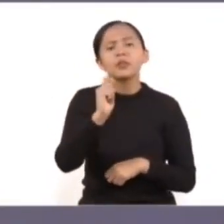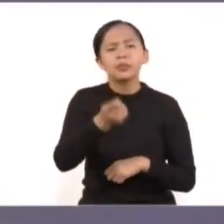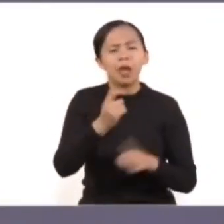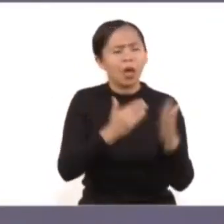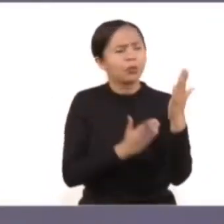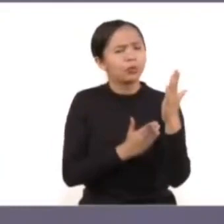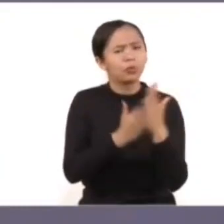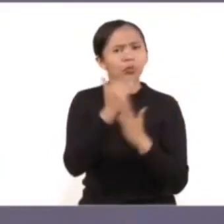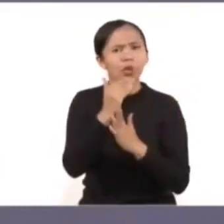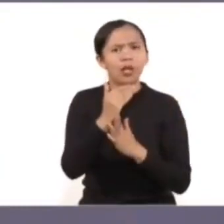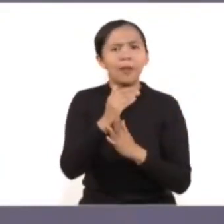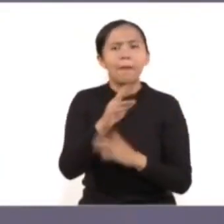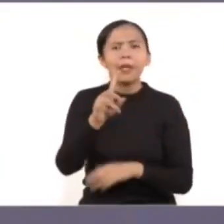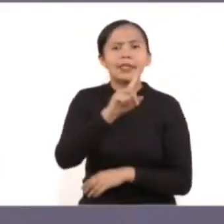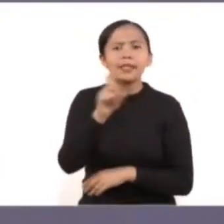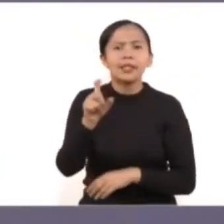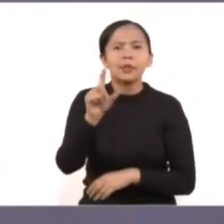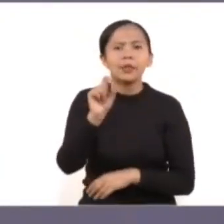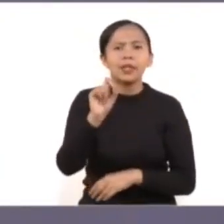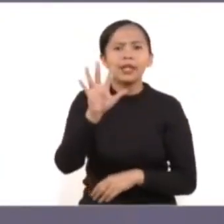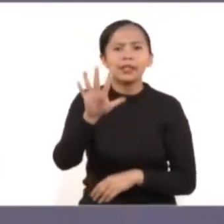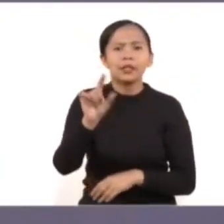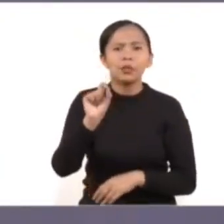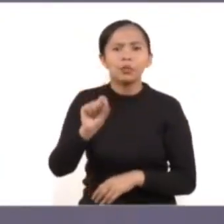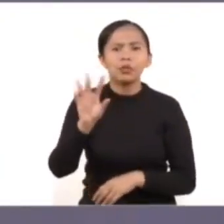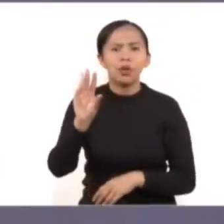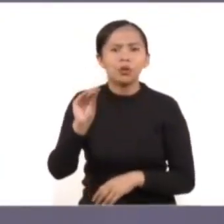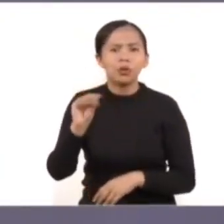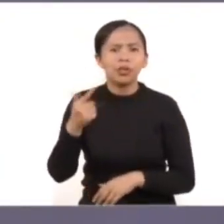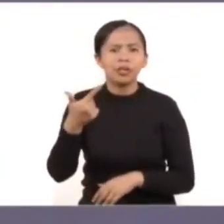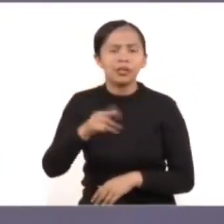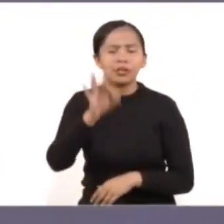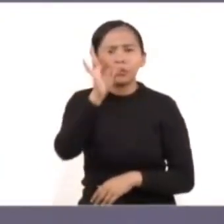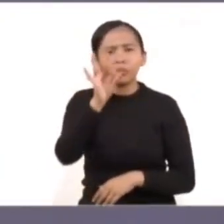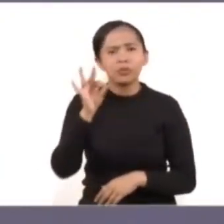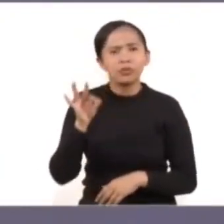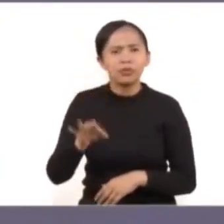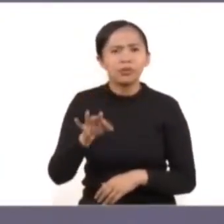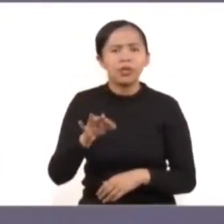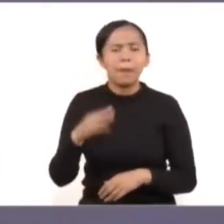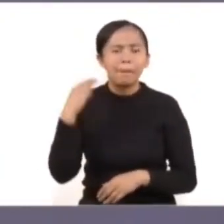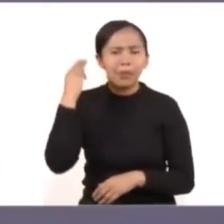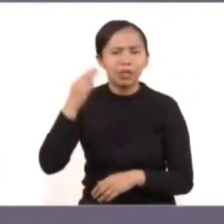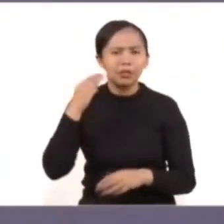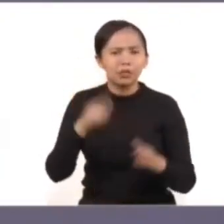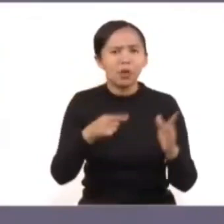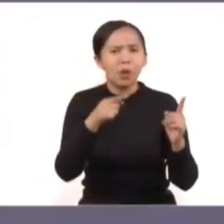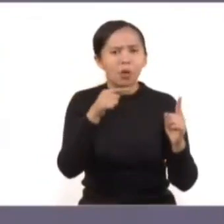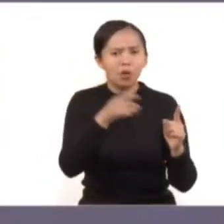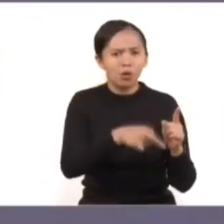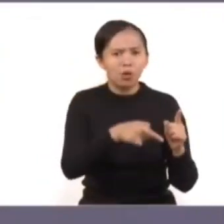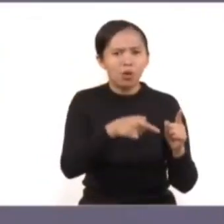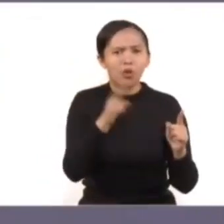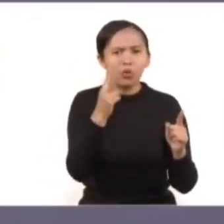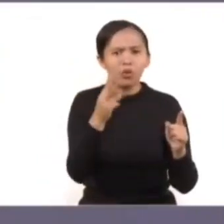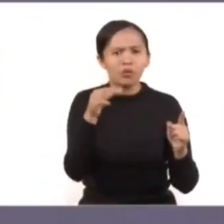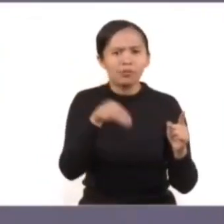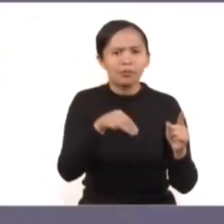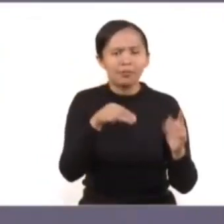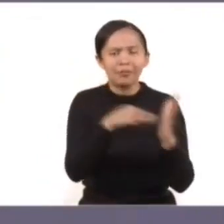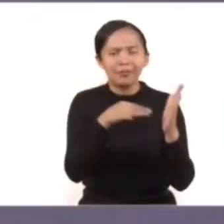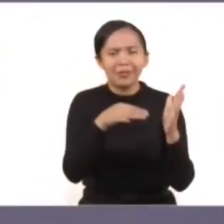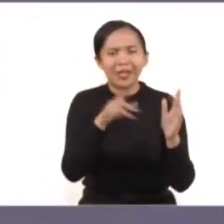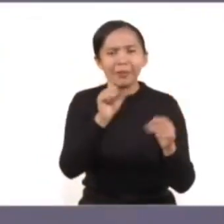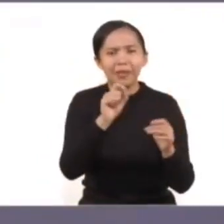un incremento del 125.97 por ciento entre marzo del 2020 y marzo del